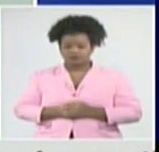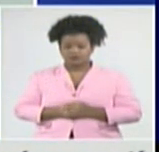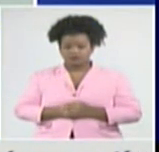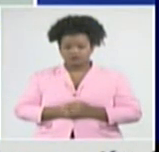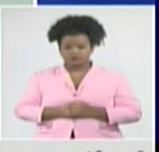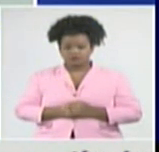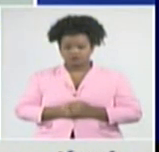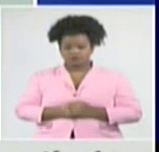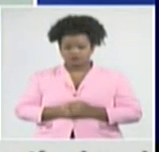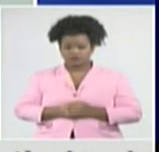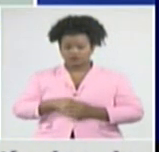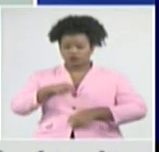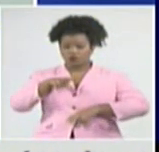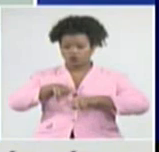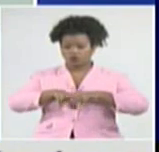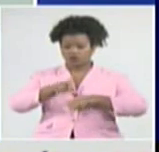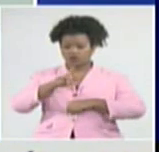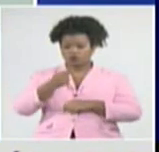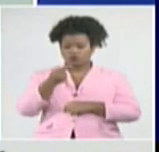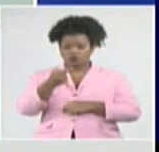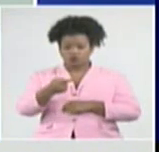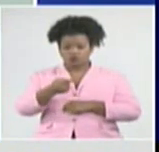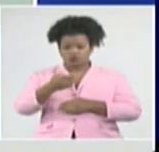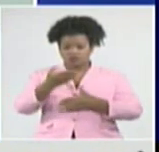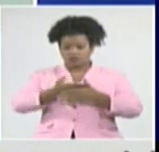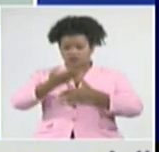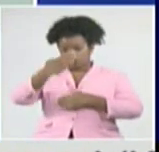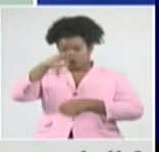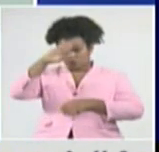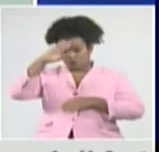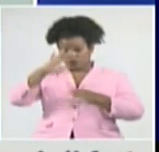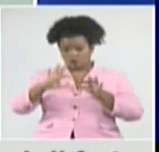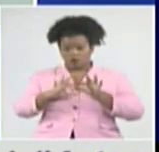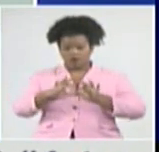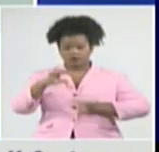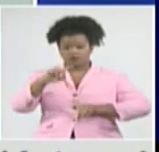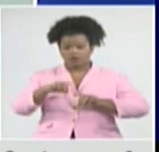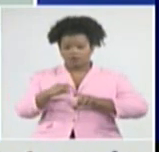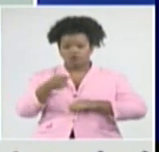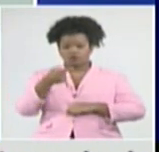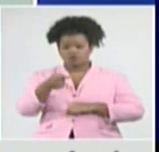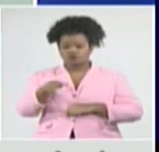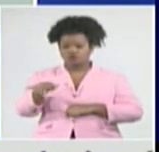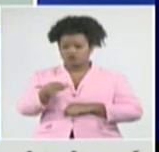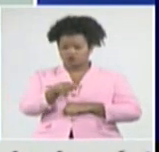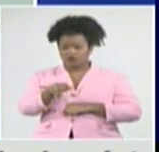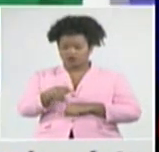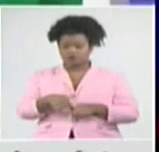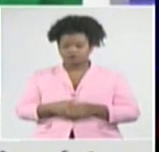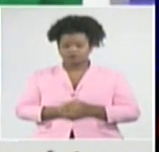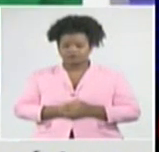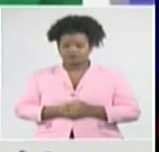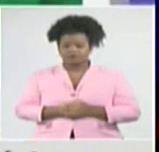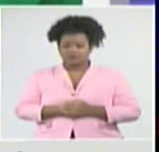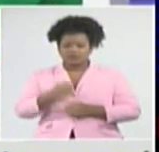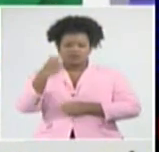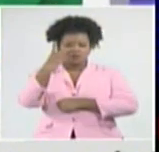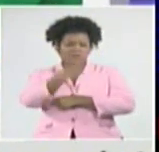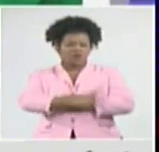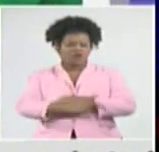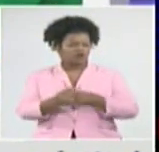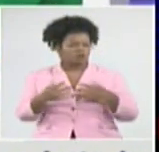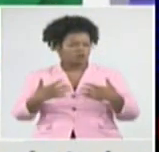de Holguín, 1, de Santiago, de Cuba y de Guantánamo, 1, también de cada uno. Y por países de procedencia,